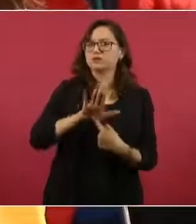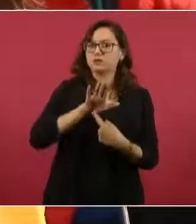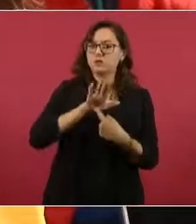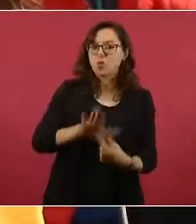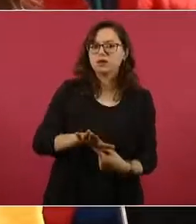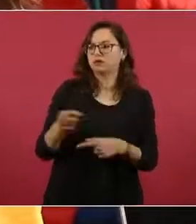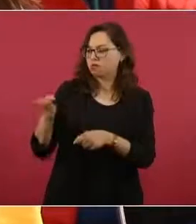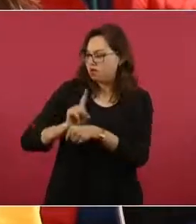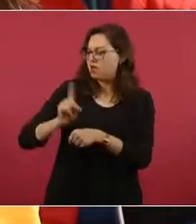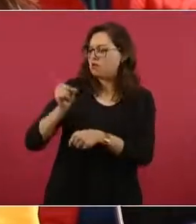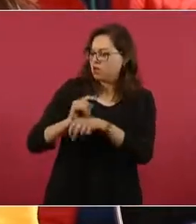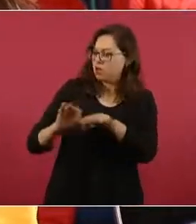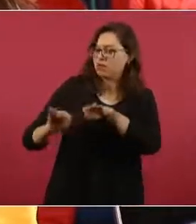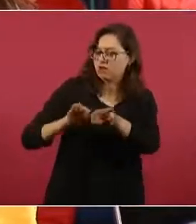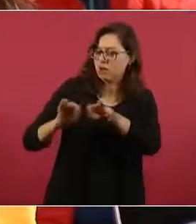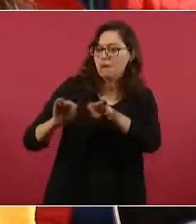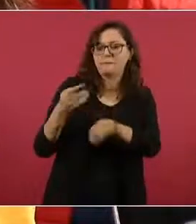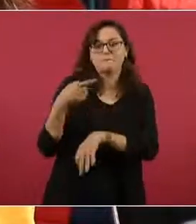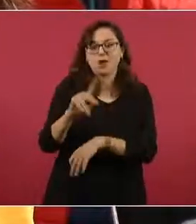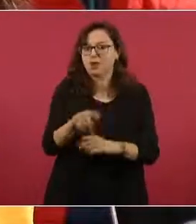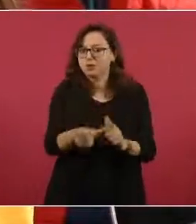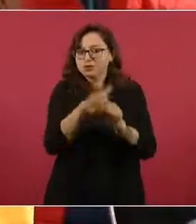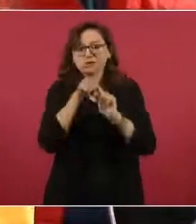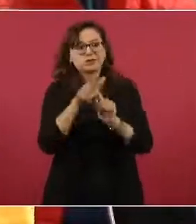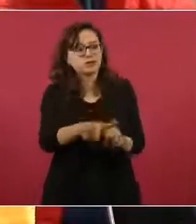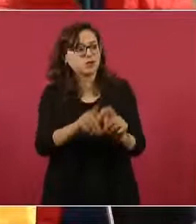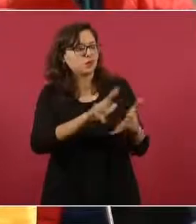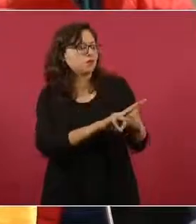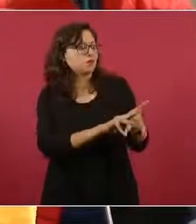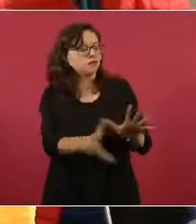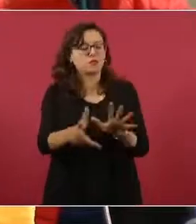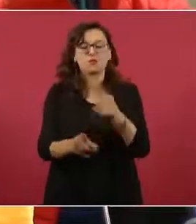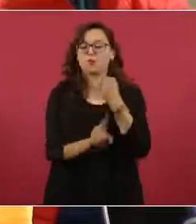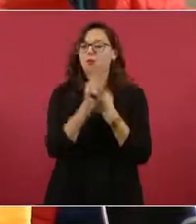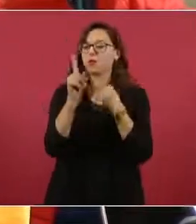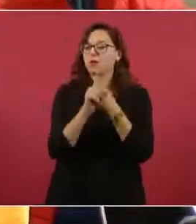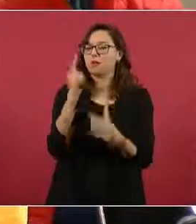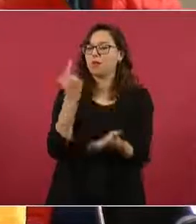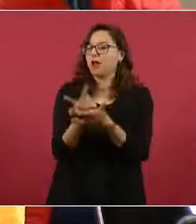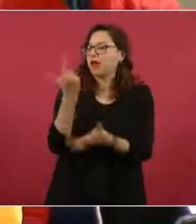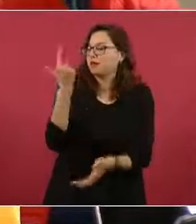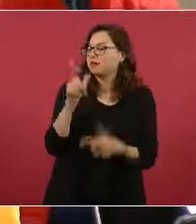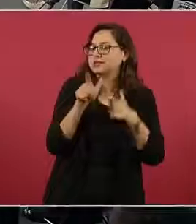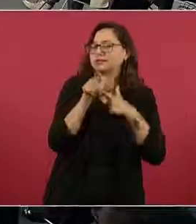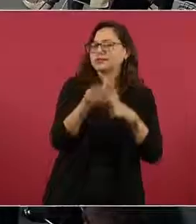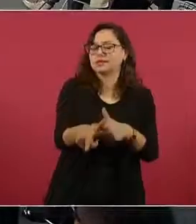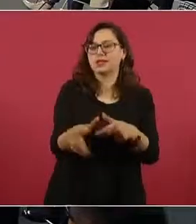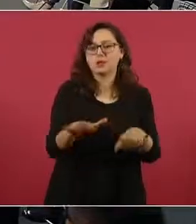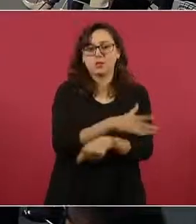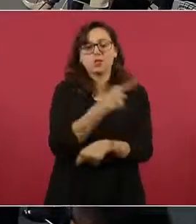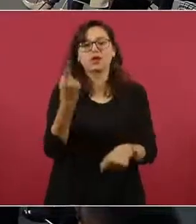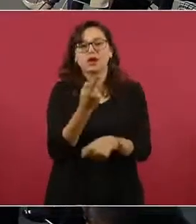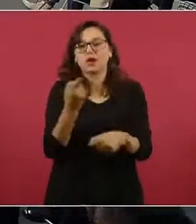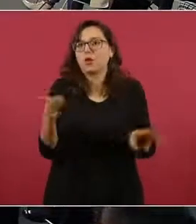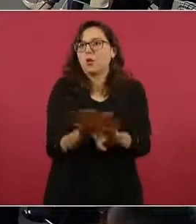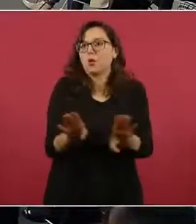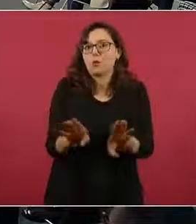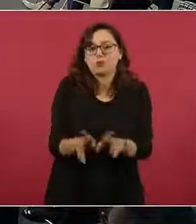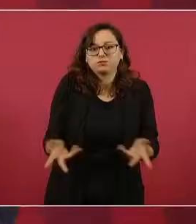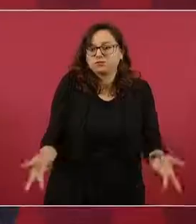la sociedad. ¿Qué está fallando, presidente? ¿Qué se puede ajustar de la estrategia? Yo pienso que vamos avanzando,